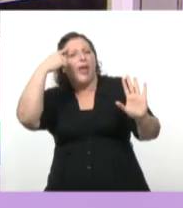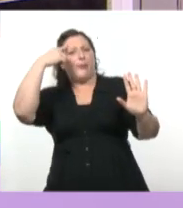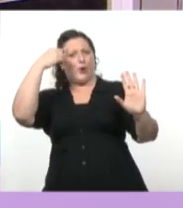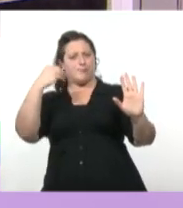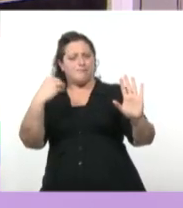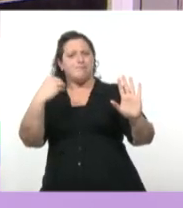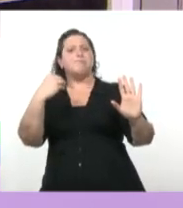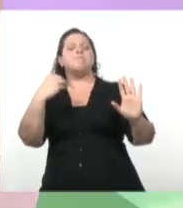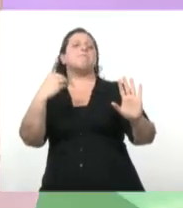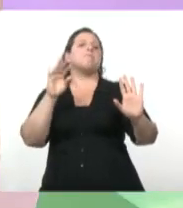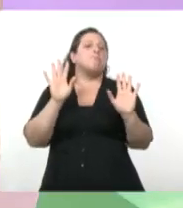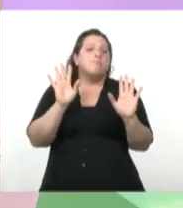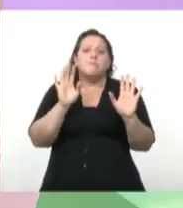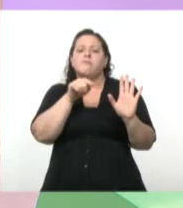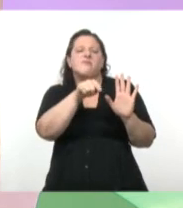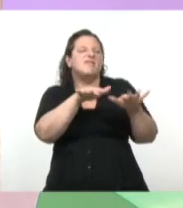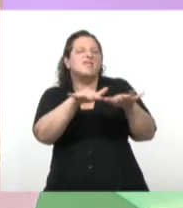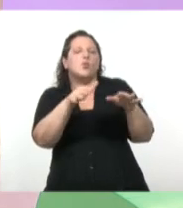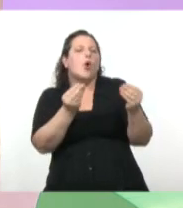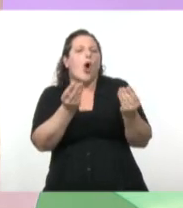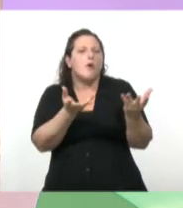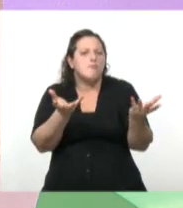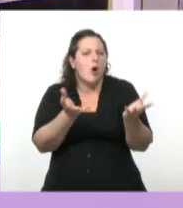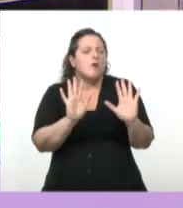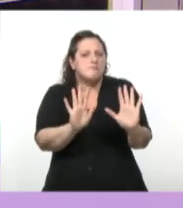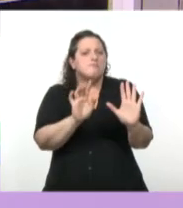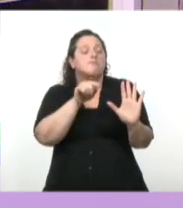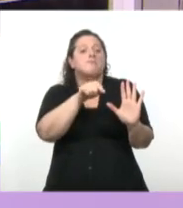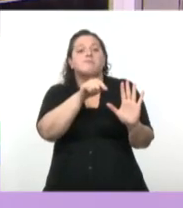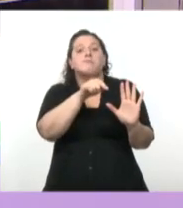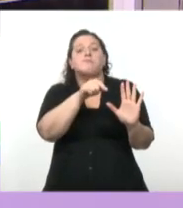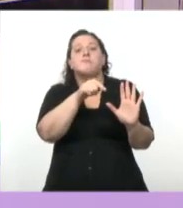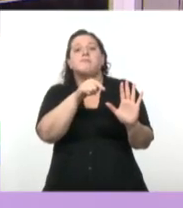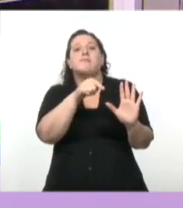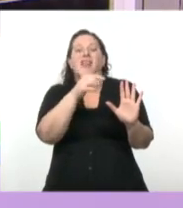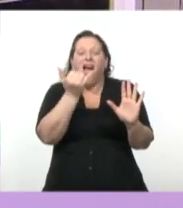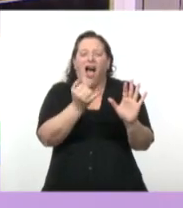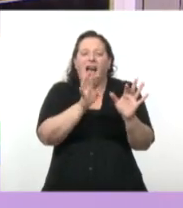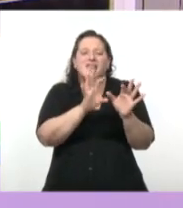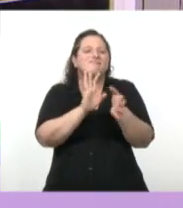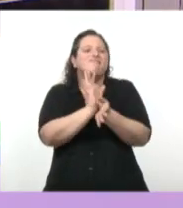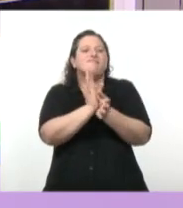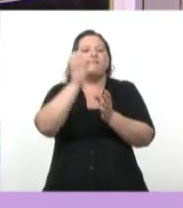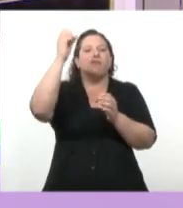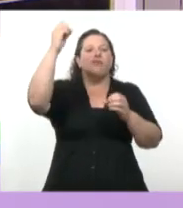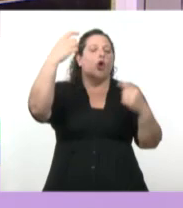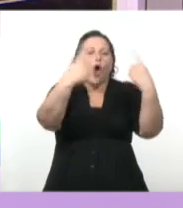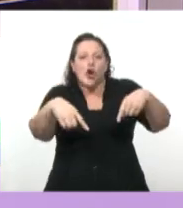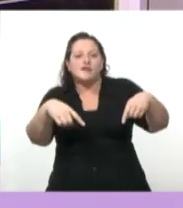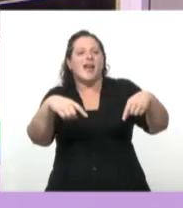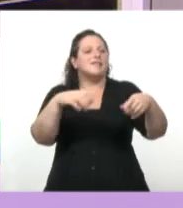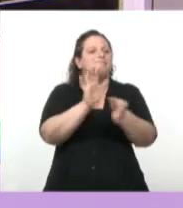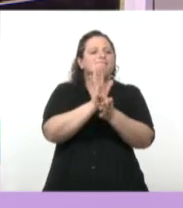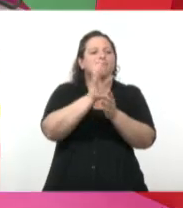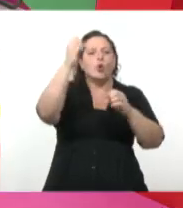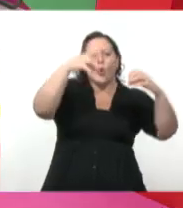cualquiera que sea esa situación de luz, va a conformar un conjunto de relaciones entre los distintos objetos. Perfecto.